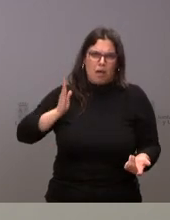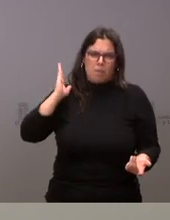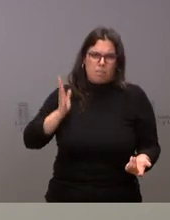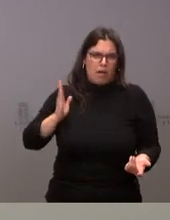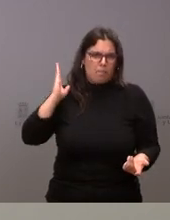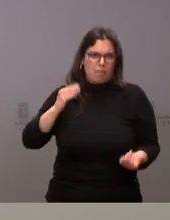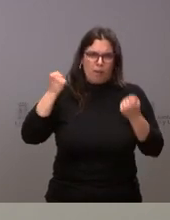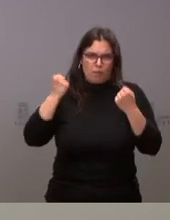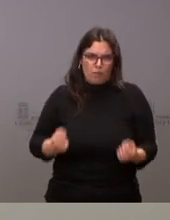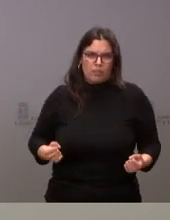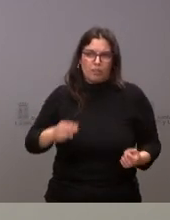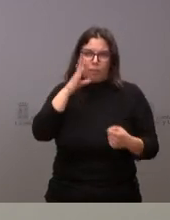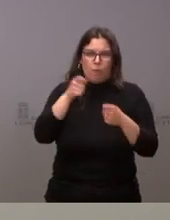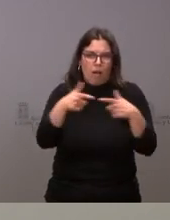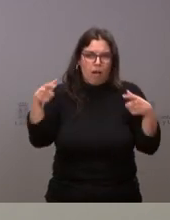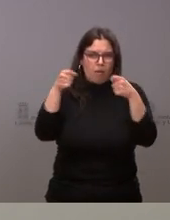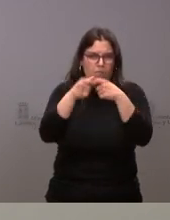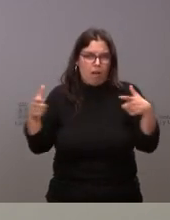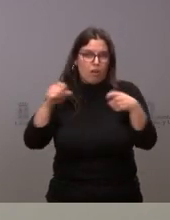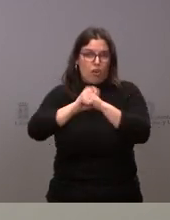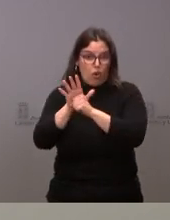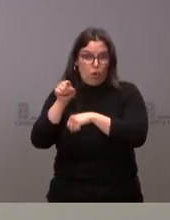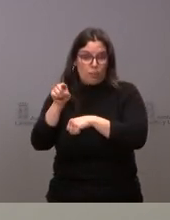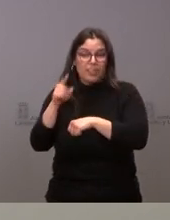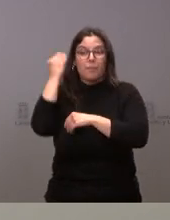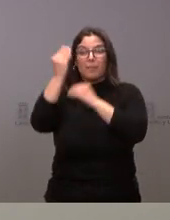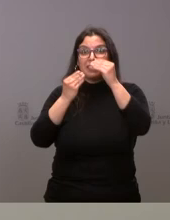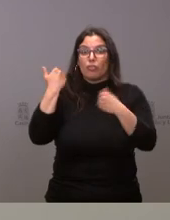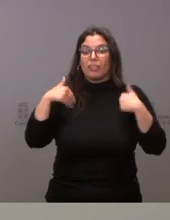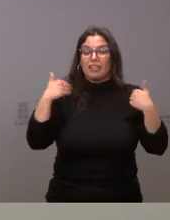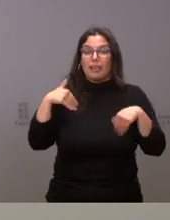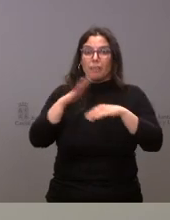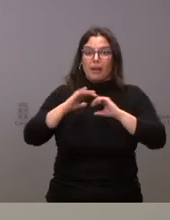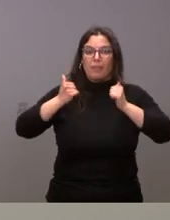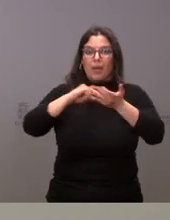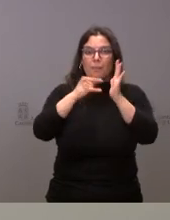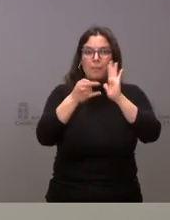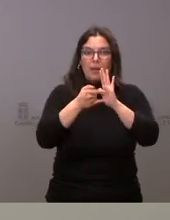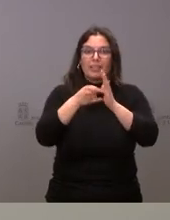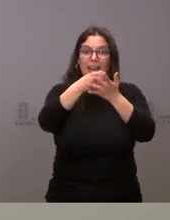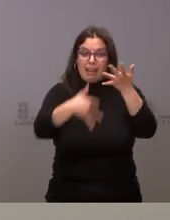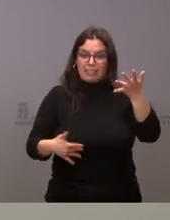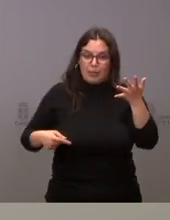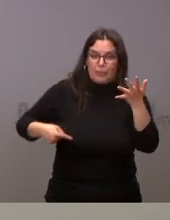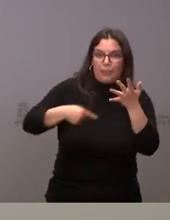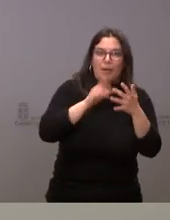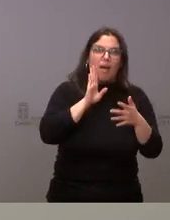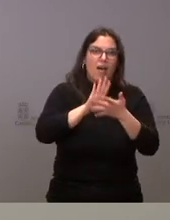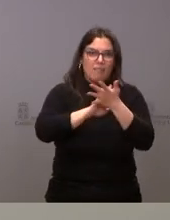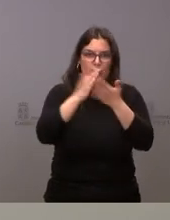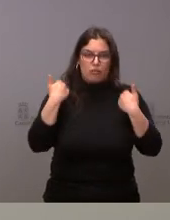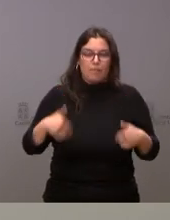como consecuencia de las horas anteriores y también porque tendríamos que ir pensando ya en desarrollar ese plan de reducción de listas de espera que hacía referencia anteriormente